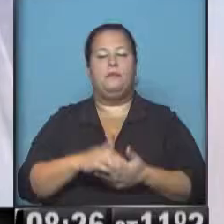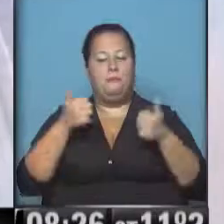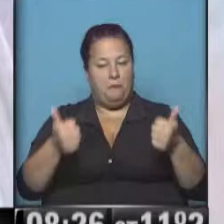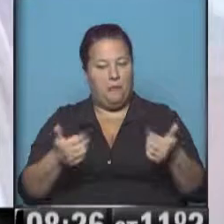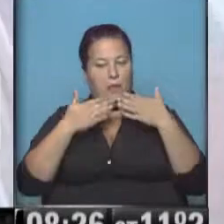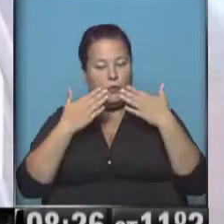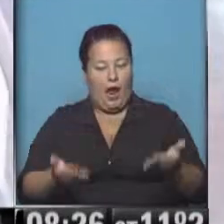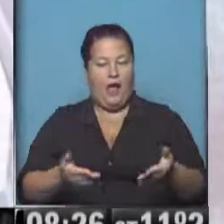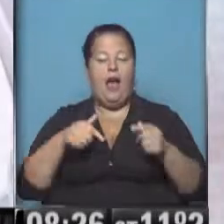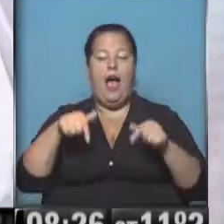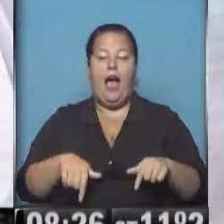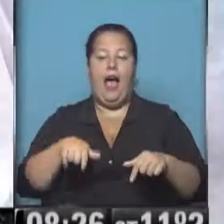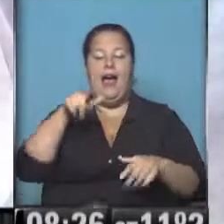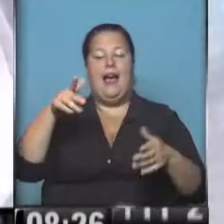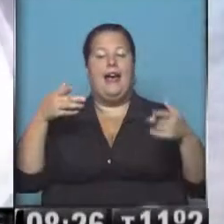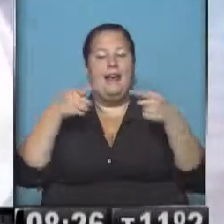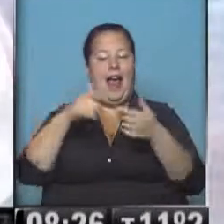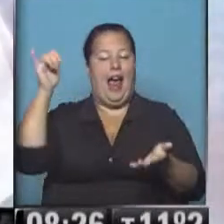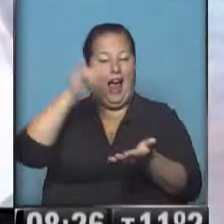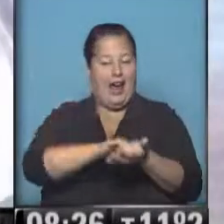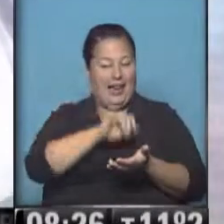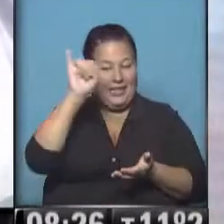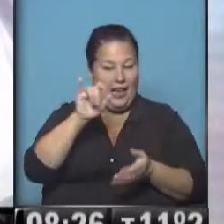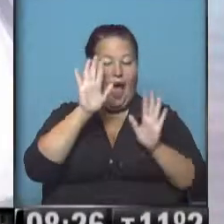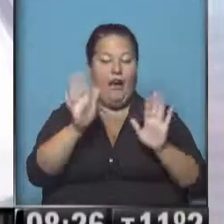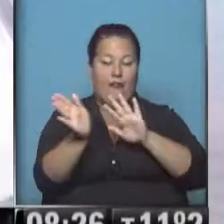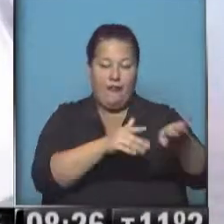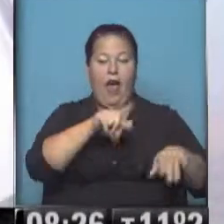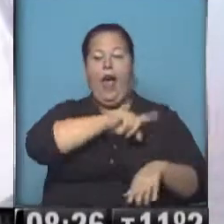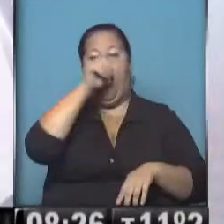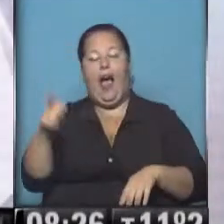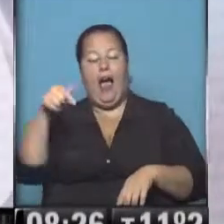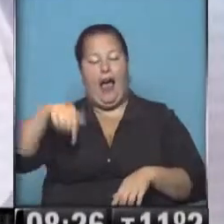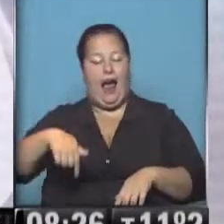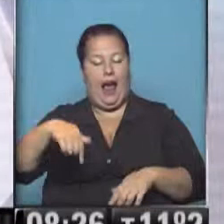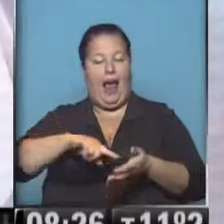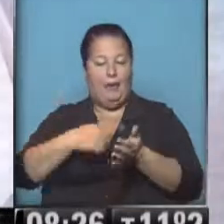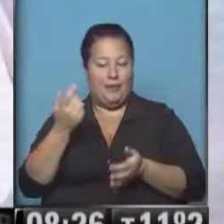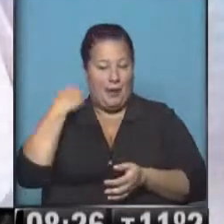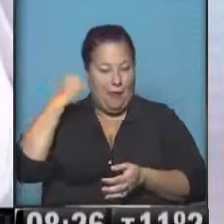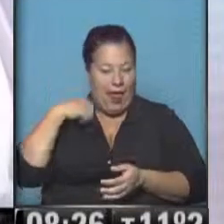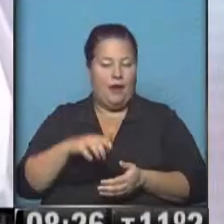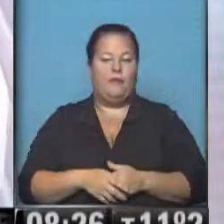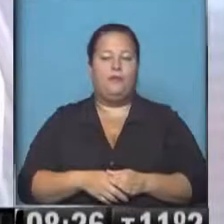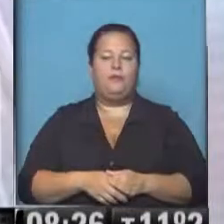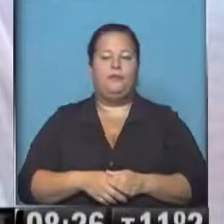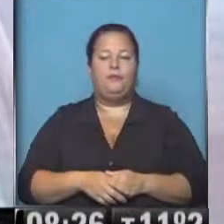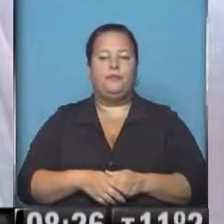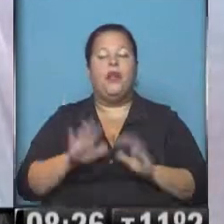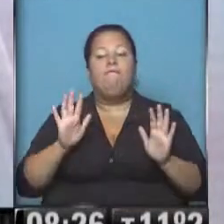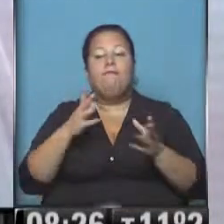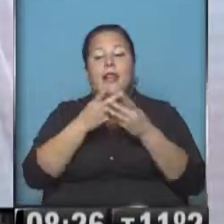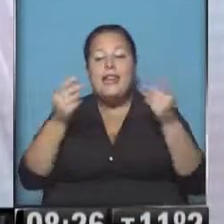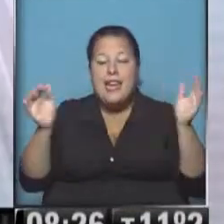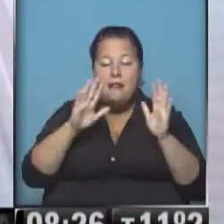muchas gracias. Si dejamos esa terminal aérea internacional, nos ubicamos en la terminal local de la ciudad de Buenos Aires, donde esperemos que la